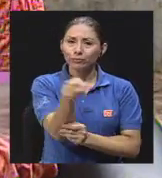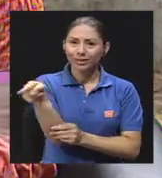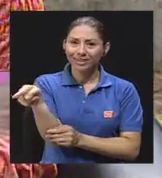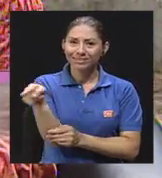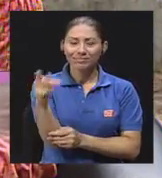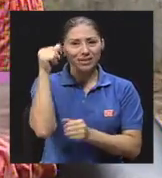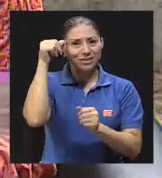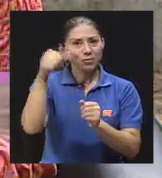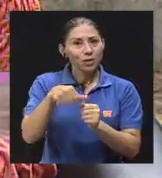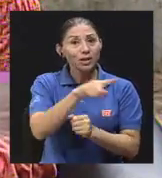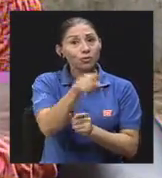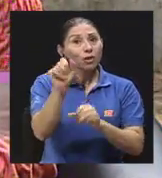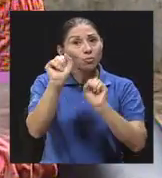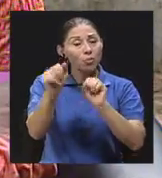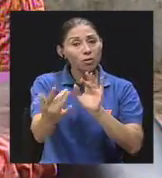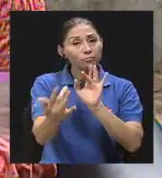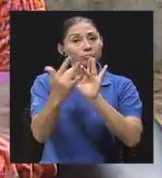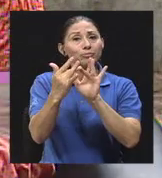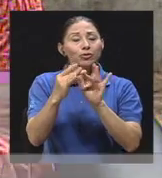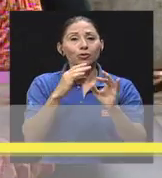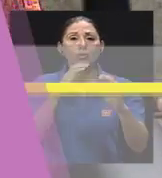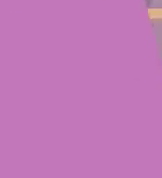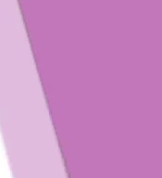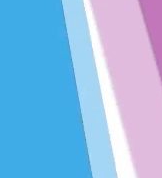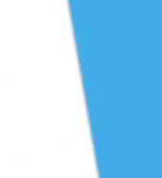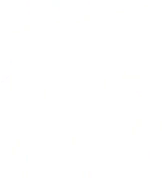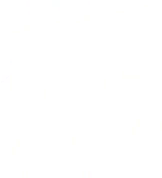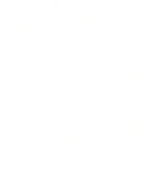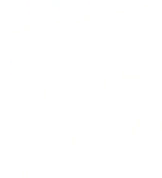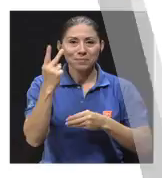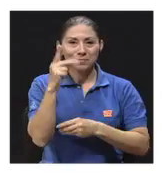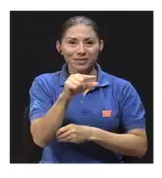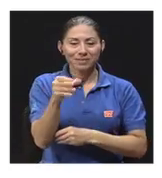Recuerde darnos sus sugerencias y comentarios. Nos vemos la próxima semana.